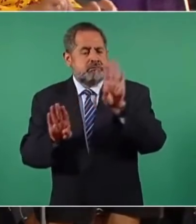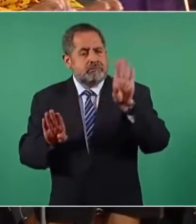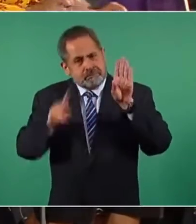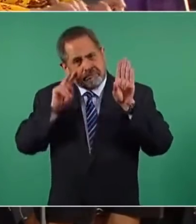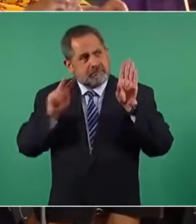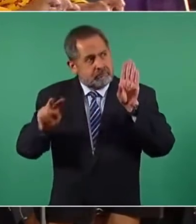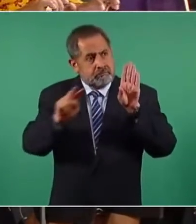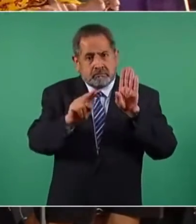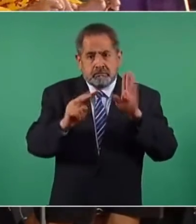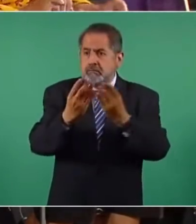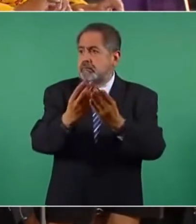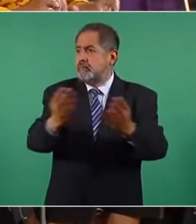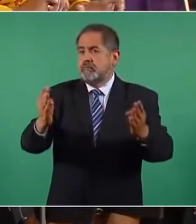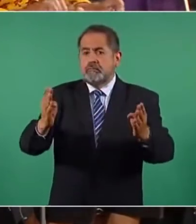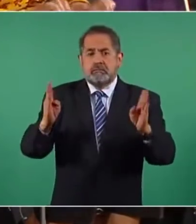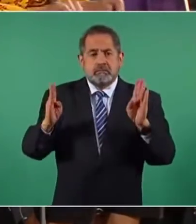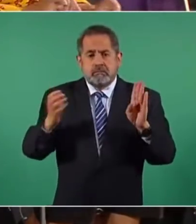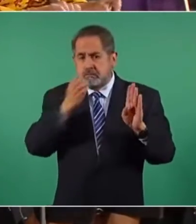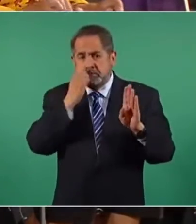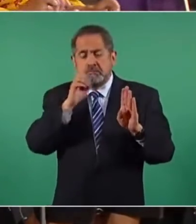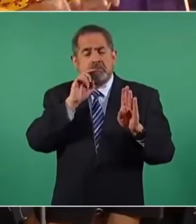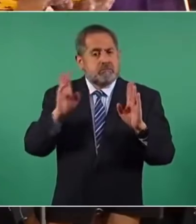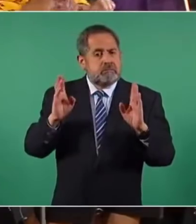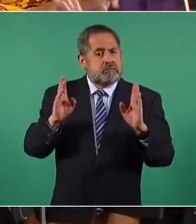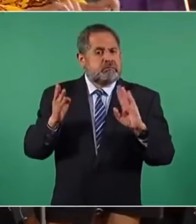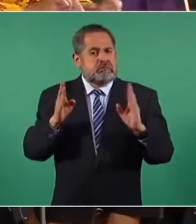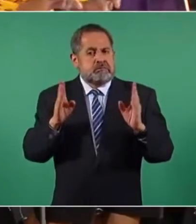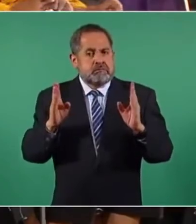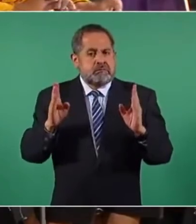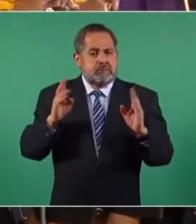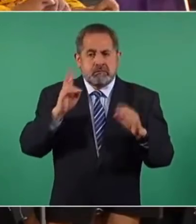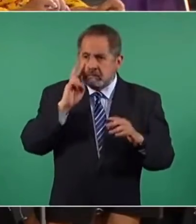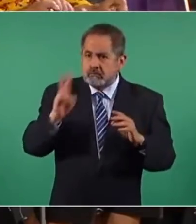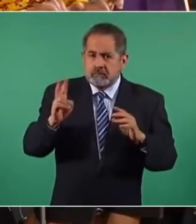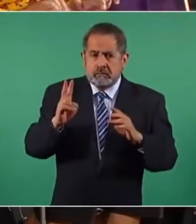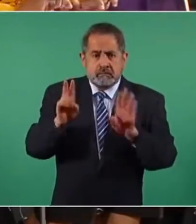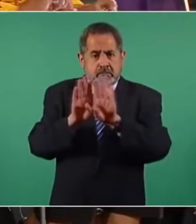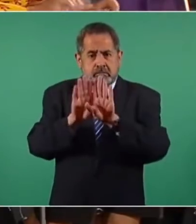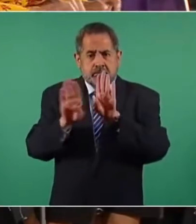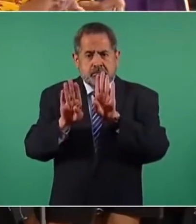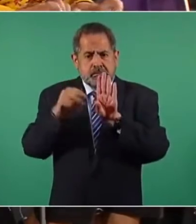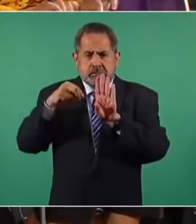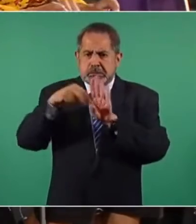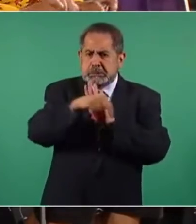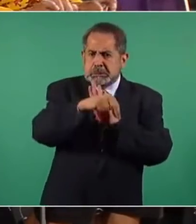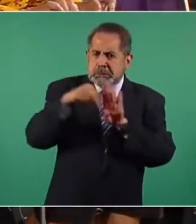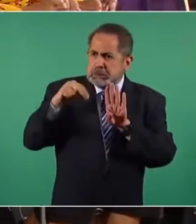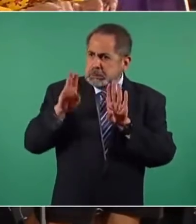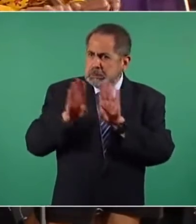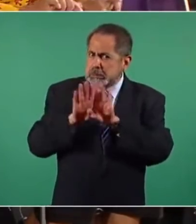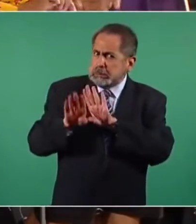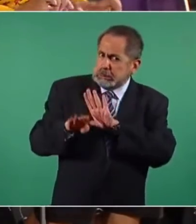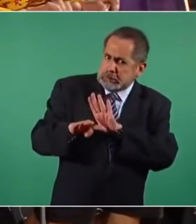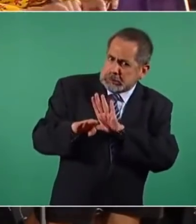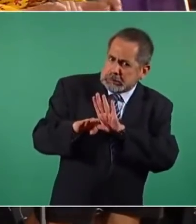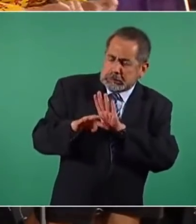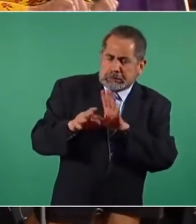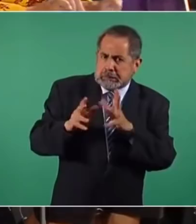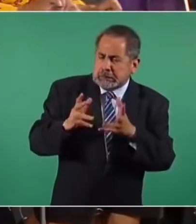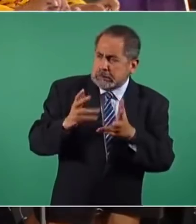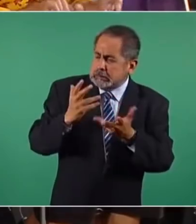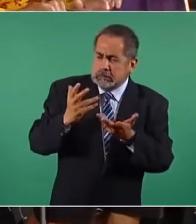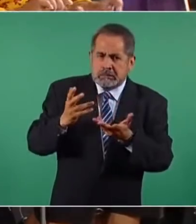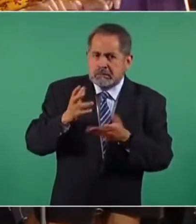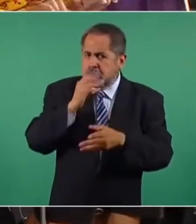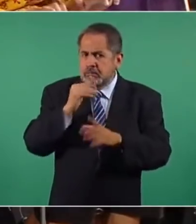en el perímetro de la escuela que se puede pasar una persona de la calle, puede ingresar a la institución.